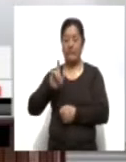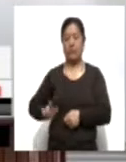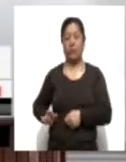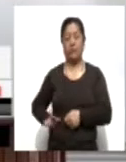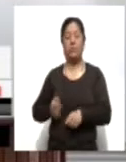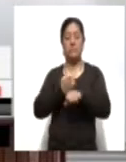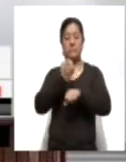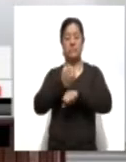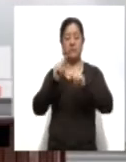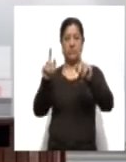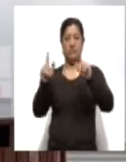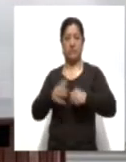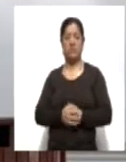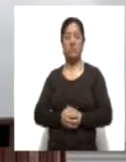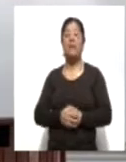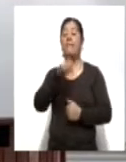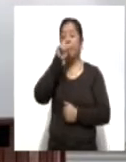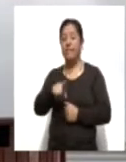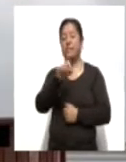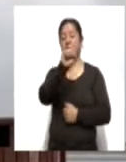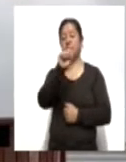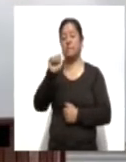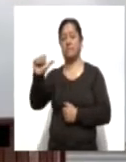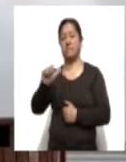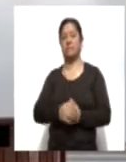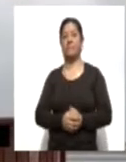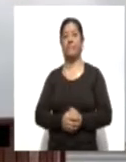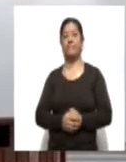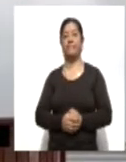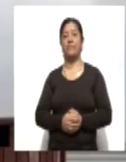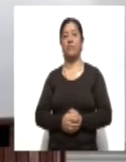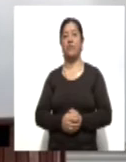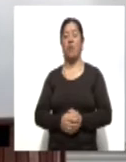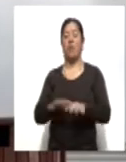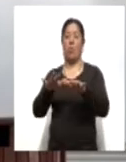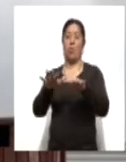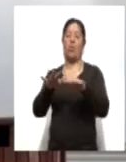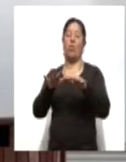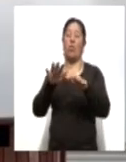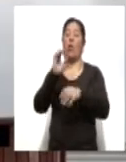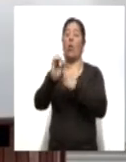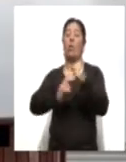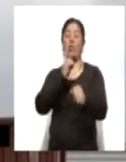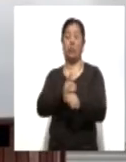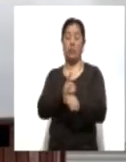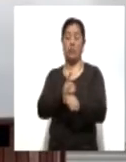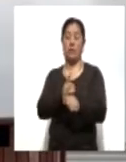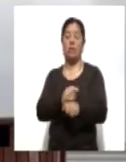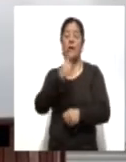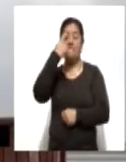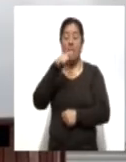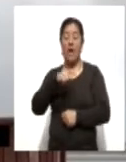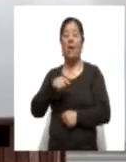y al sector salud la grandiosa oportunidad de traer